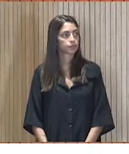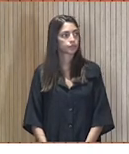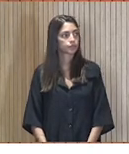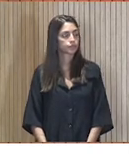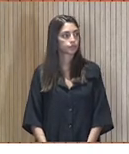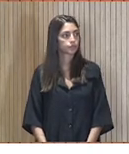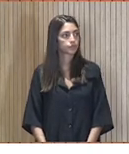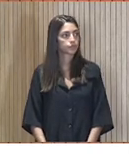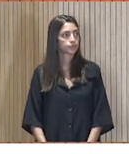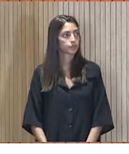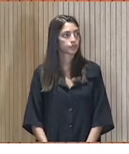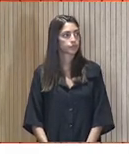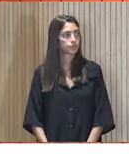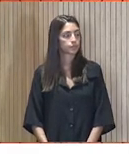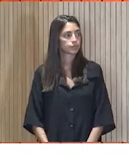Te quedas conmigo, Rafael.